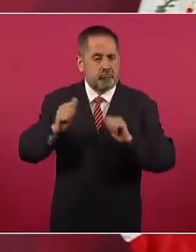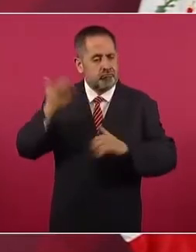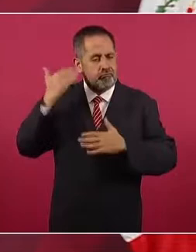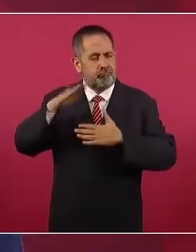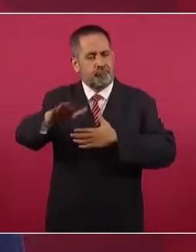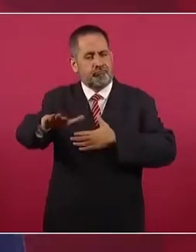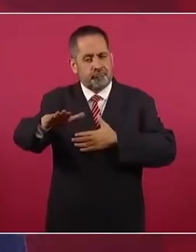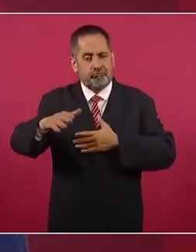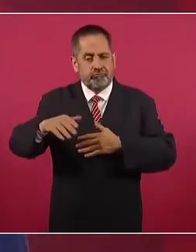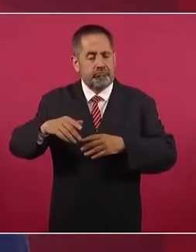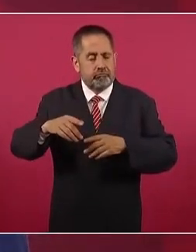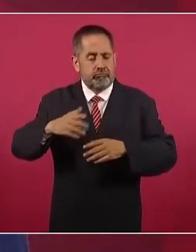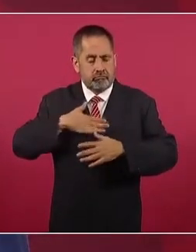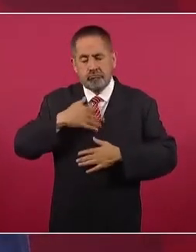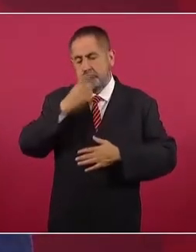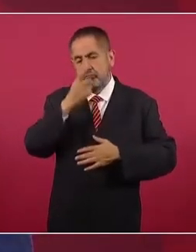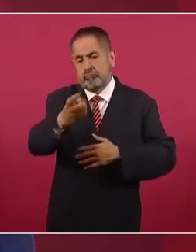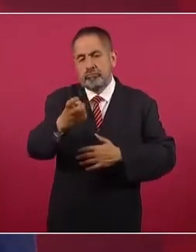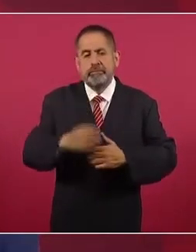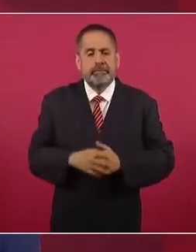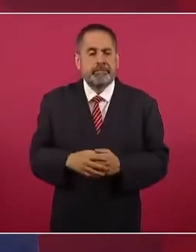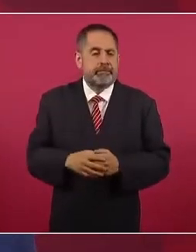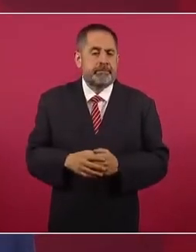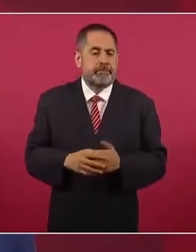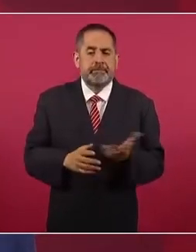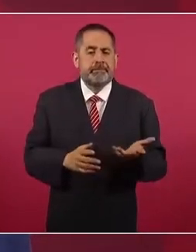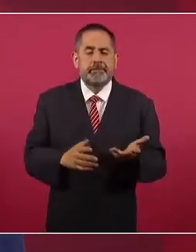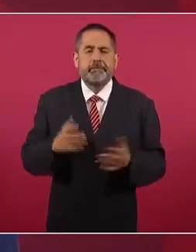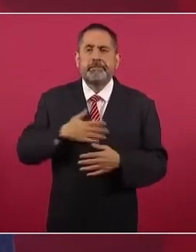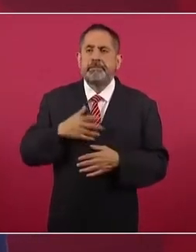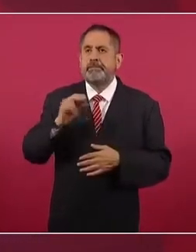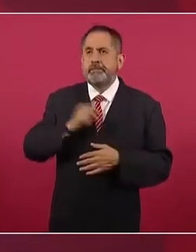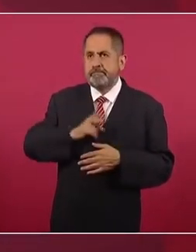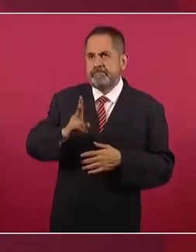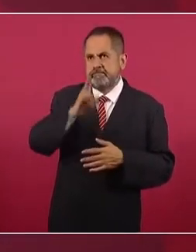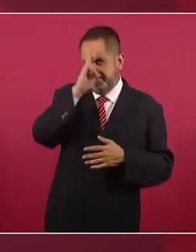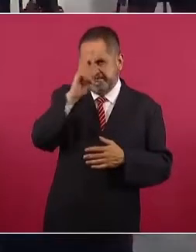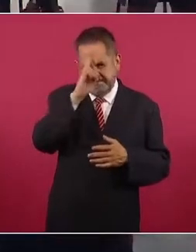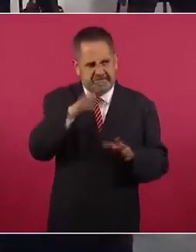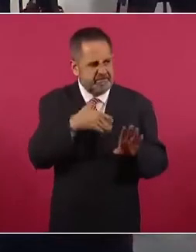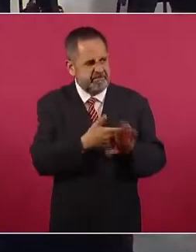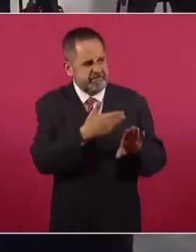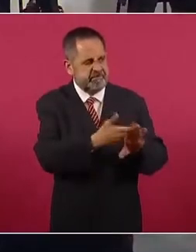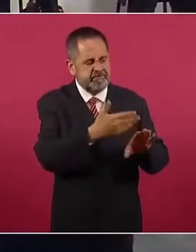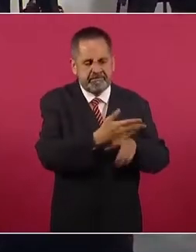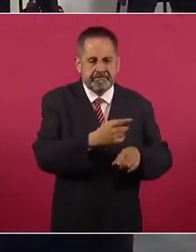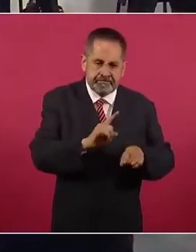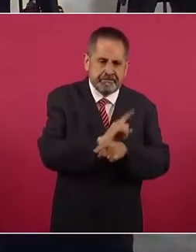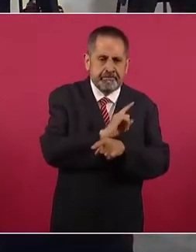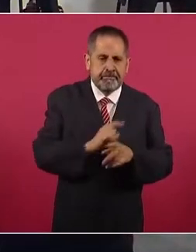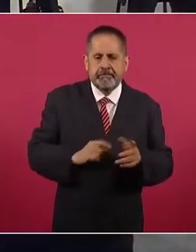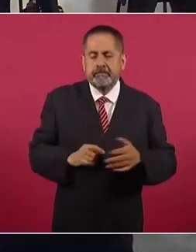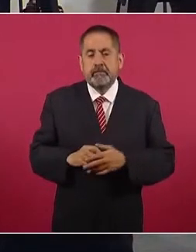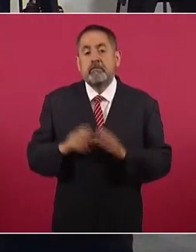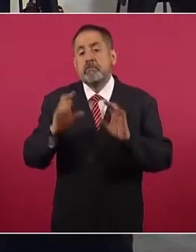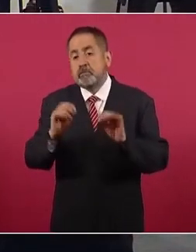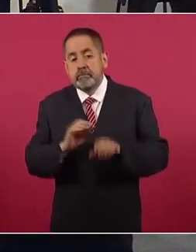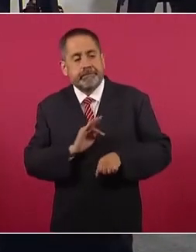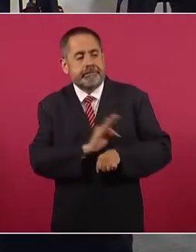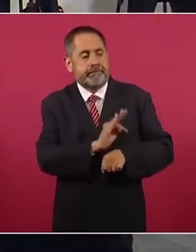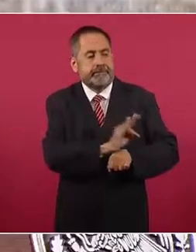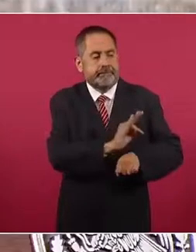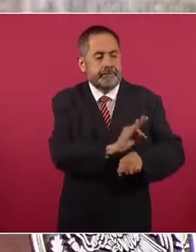porque tampoco íbamos nosotros a proteger a nadie,